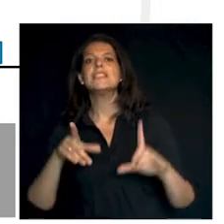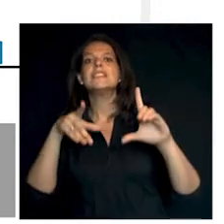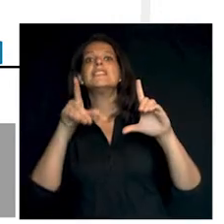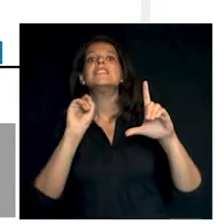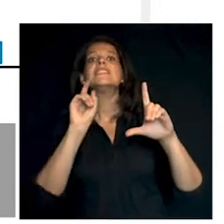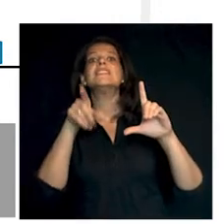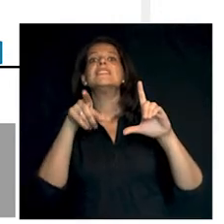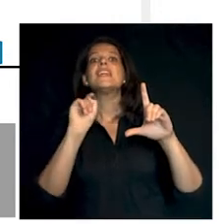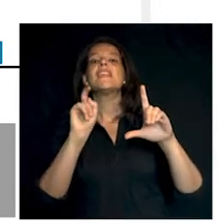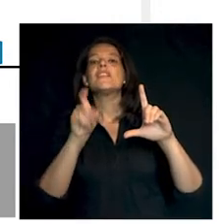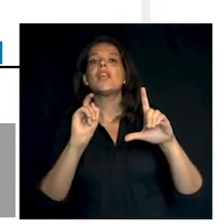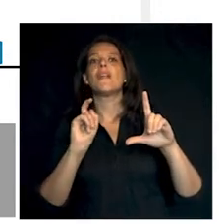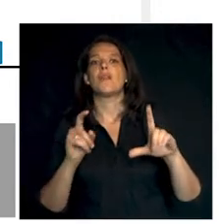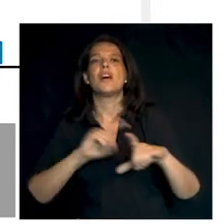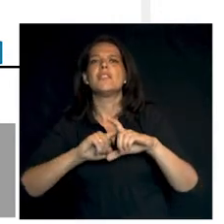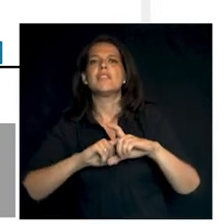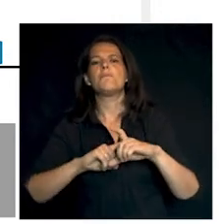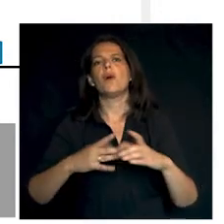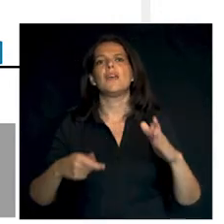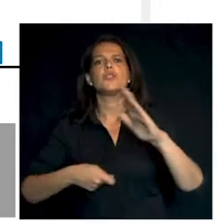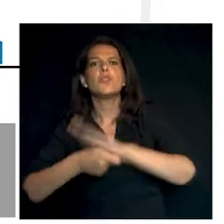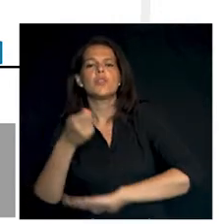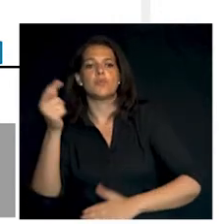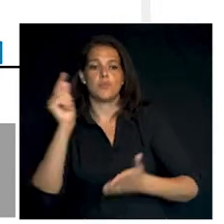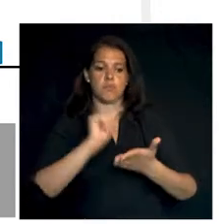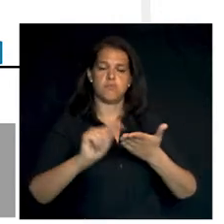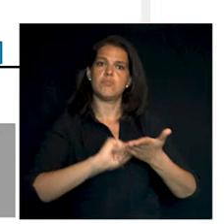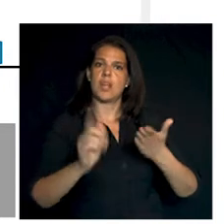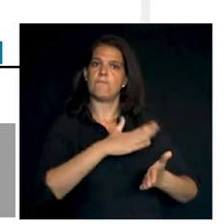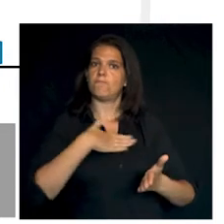Seleccionamos el tipo de solicitud que deseamos rellenar.